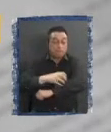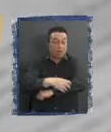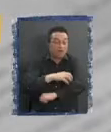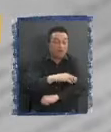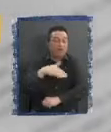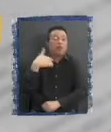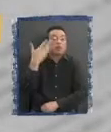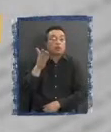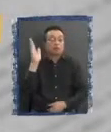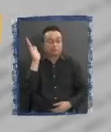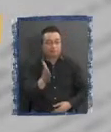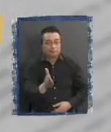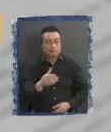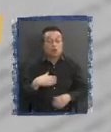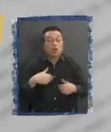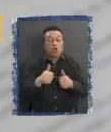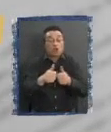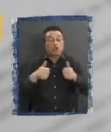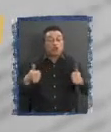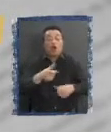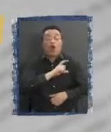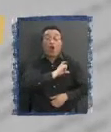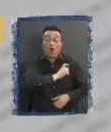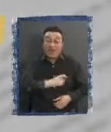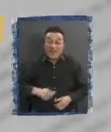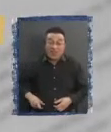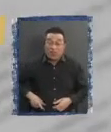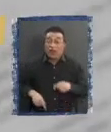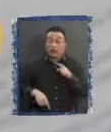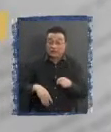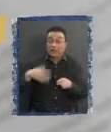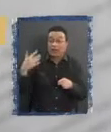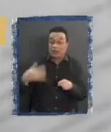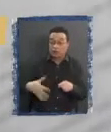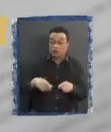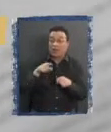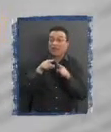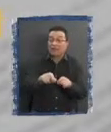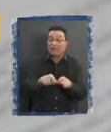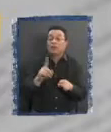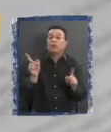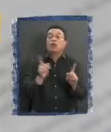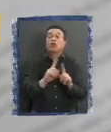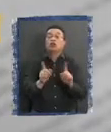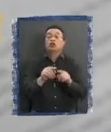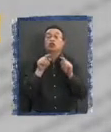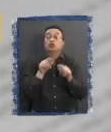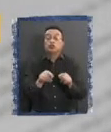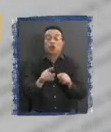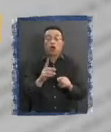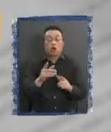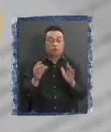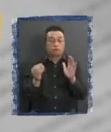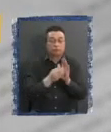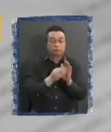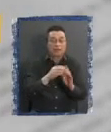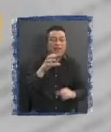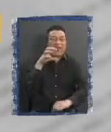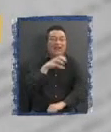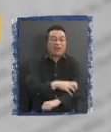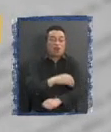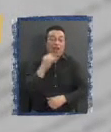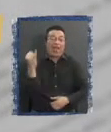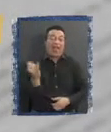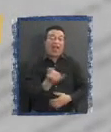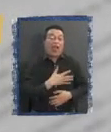Y el consejo gobernador Esto es relevante Porque esta no es una estructura De el régimen De región autónoma Sino que es